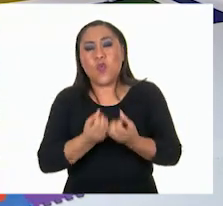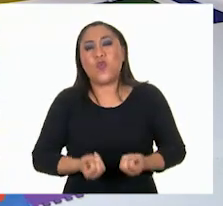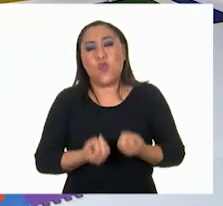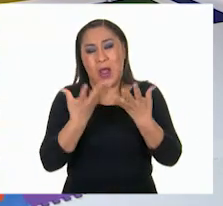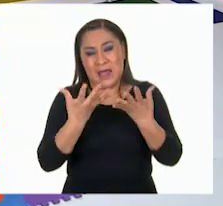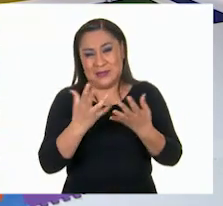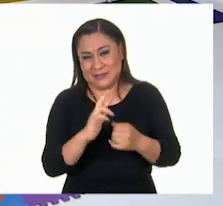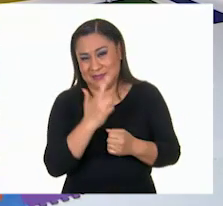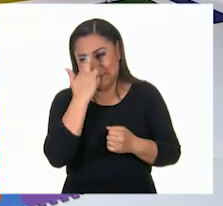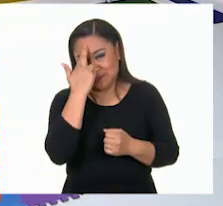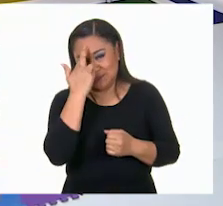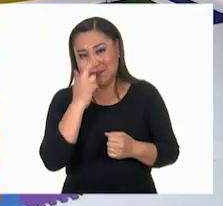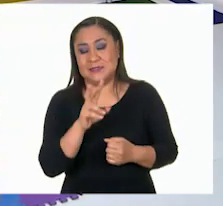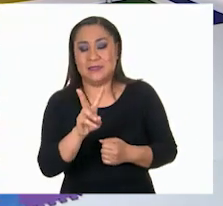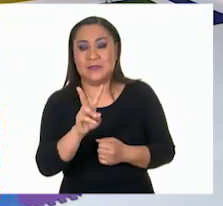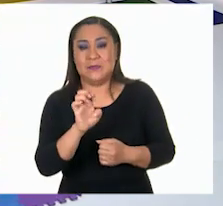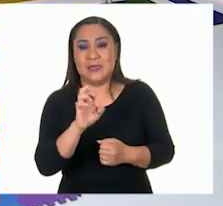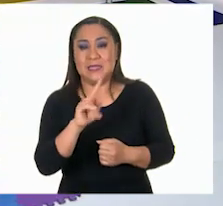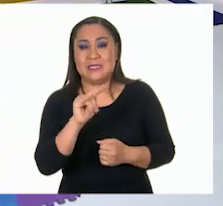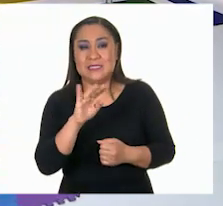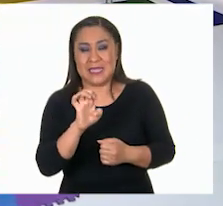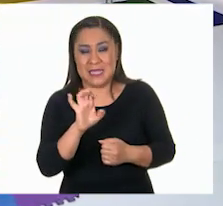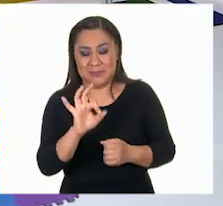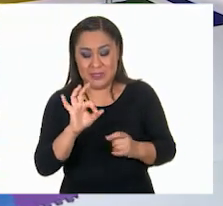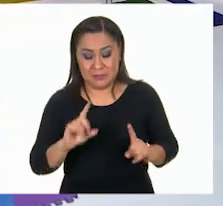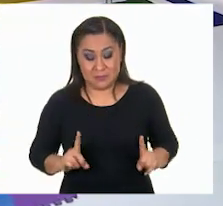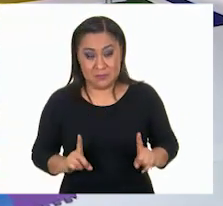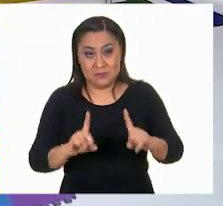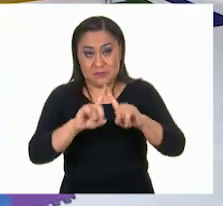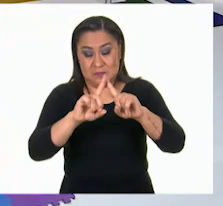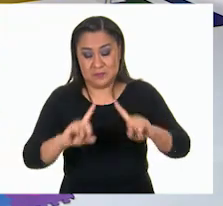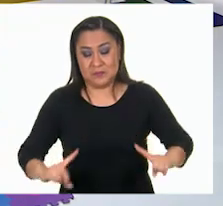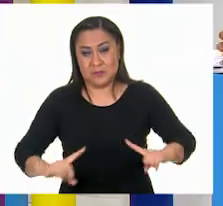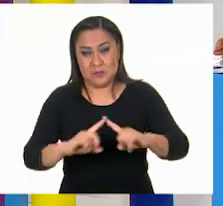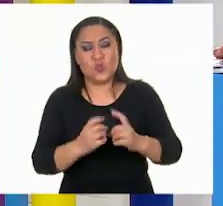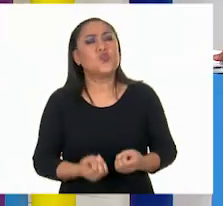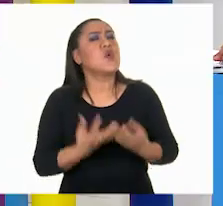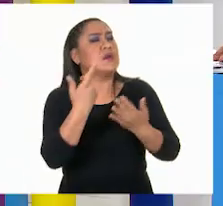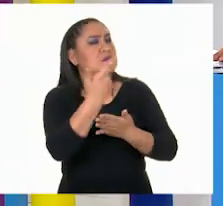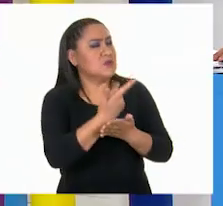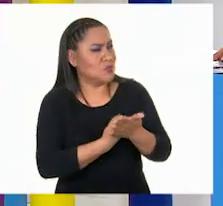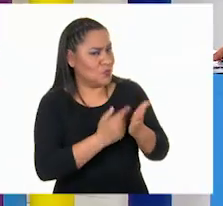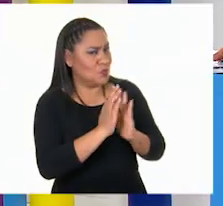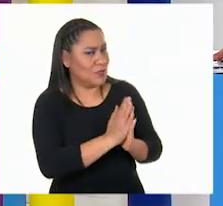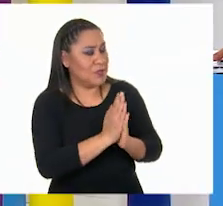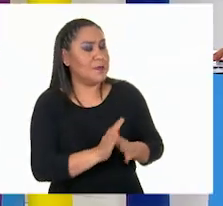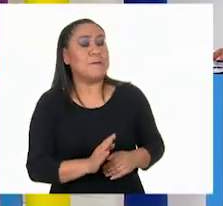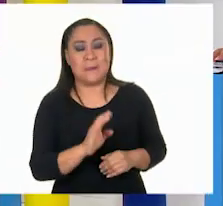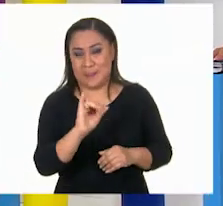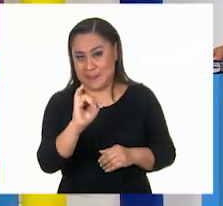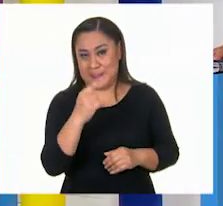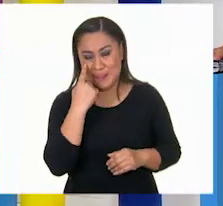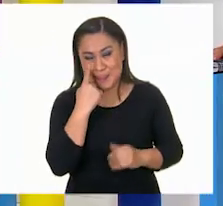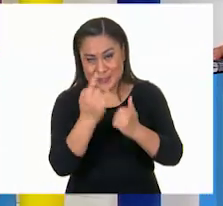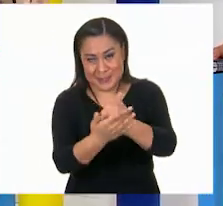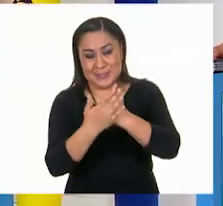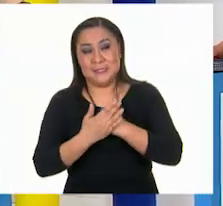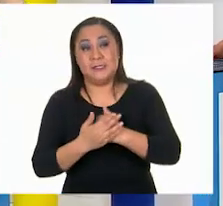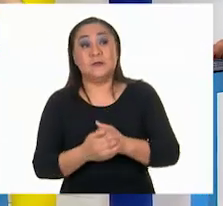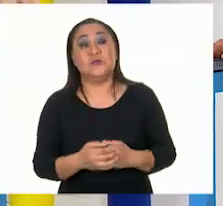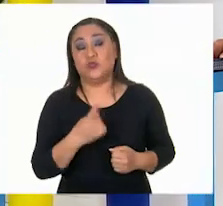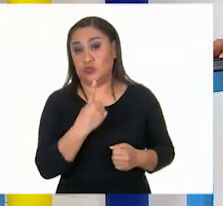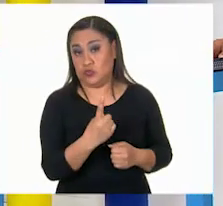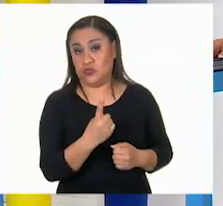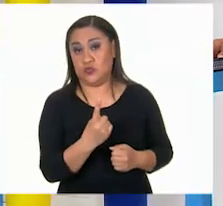quedamos que eran los segmentos de recta que unen a cada una de las caras. ¿Los puedes contar? Claro que sí, vamos. Niñas y niños, ayúdenme. Uno,